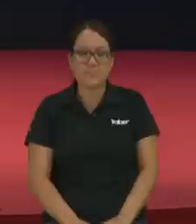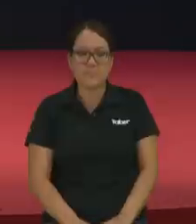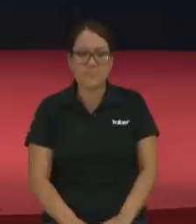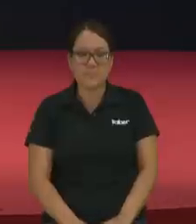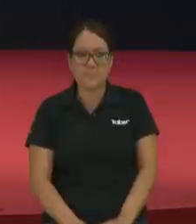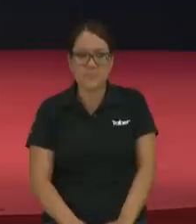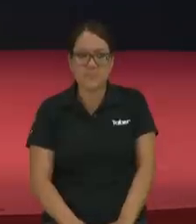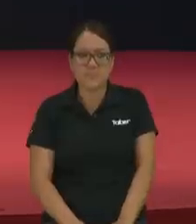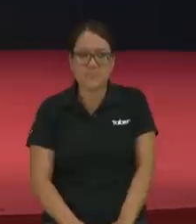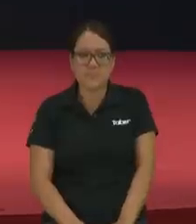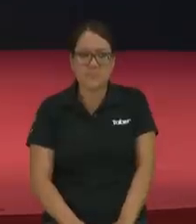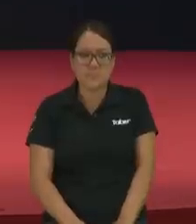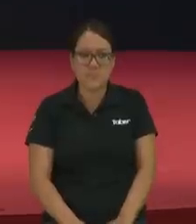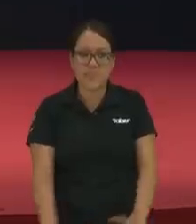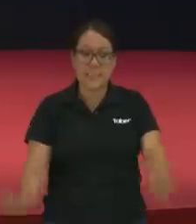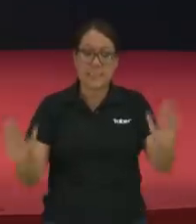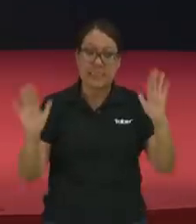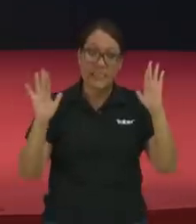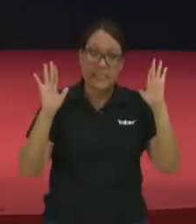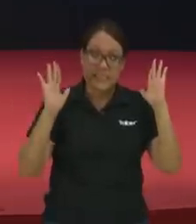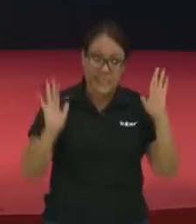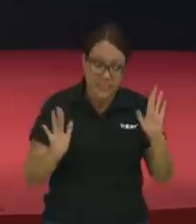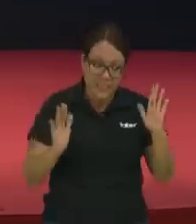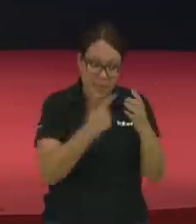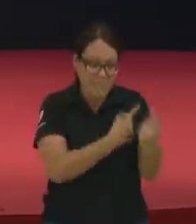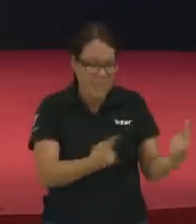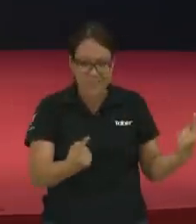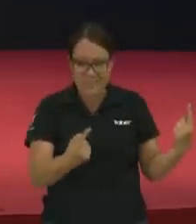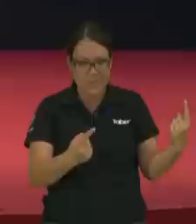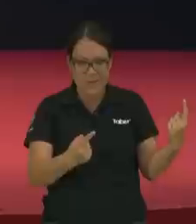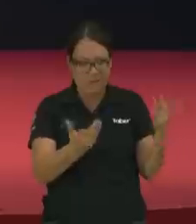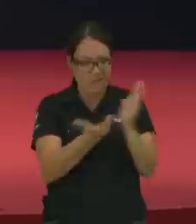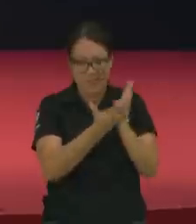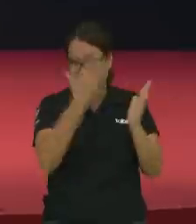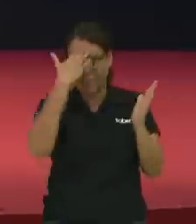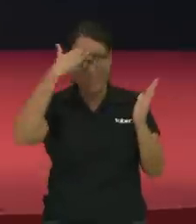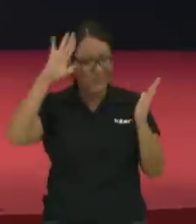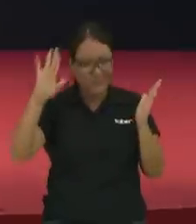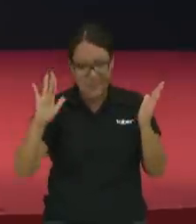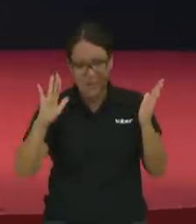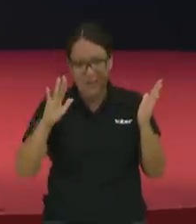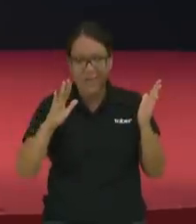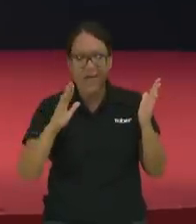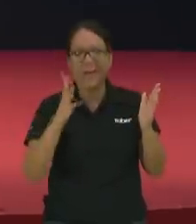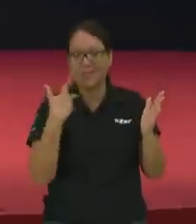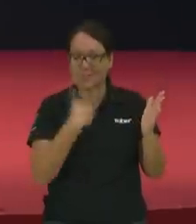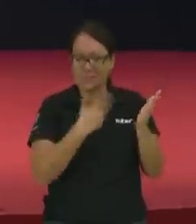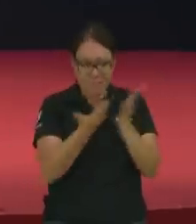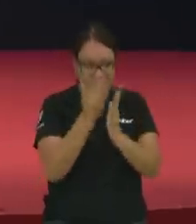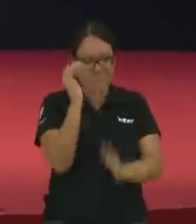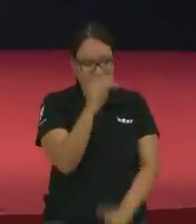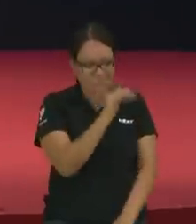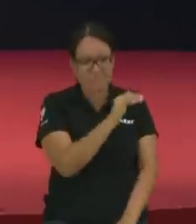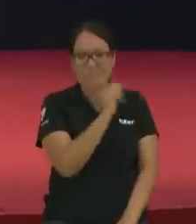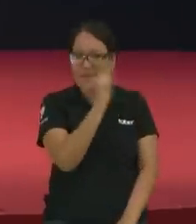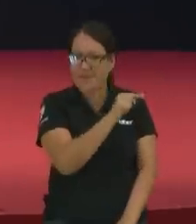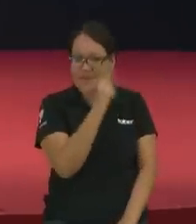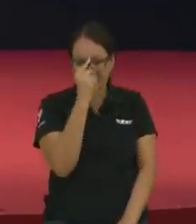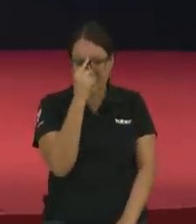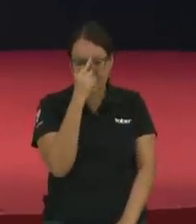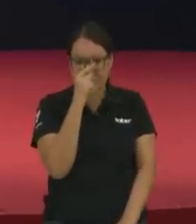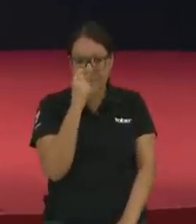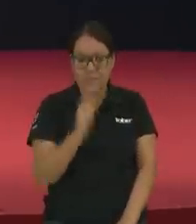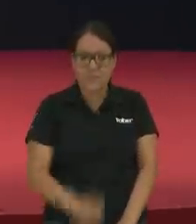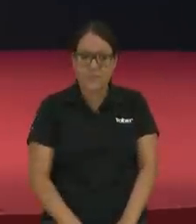Si no instruimos al niño, al neófito, al joven en esto, entonces el muchacho va a querer hacer dinero como los mafiosos, como